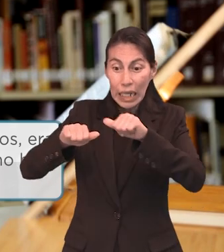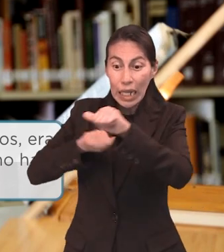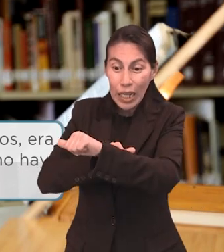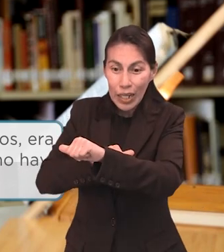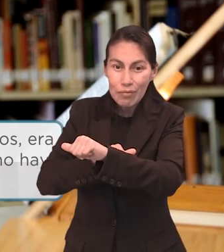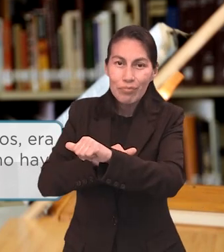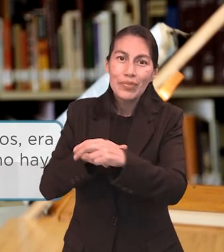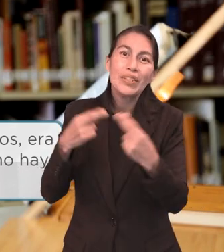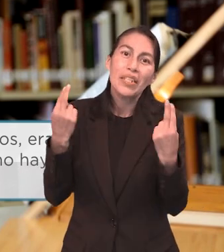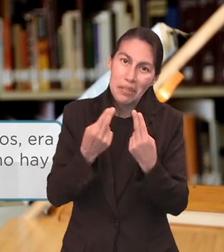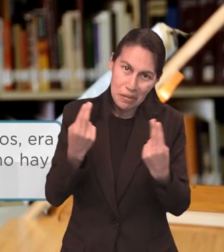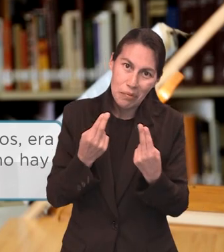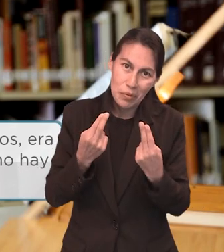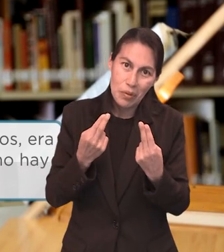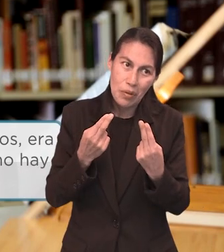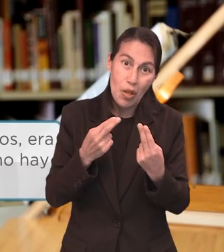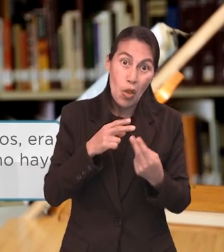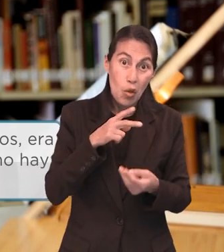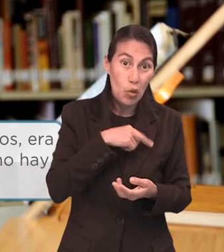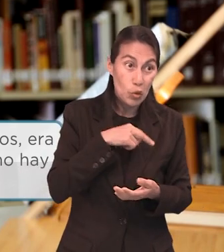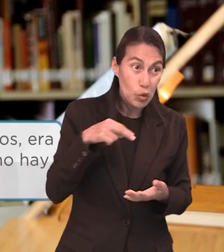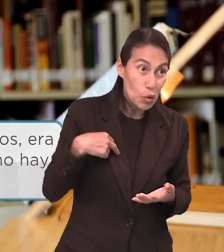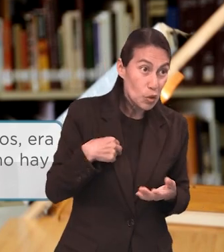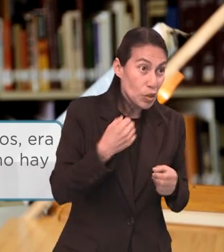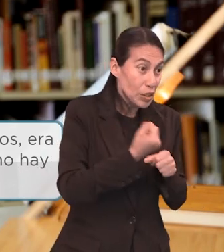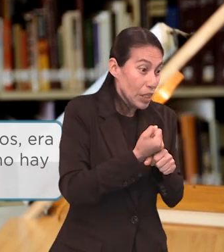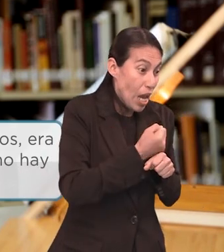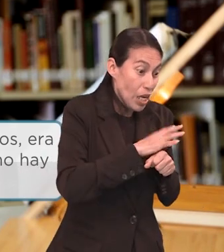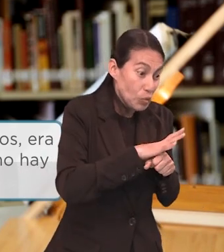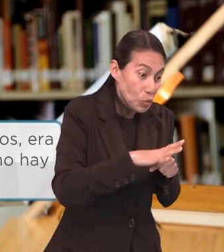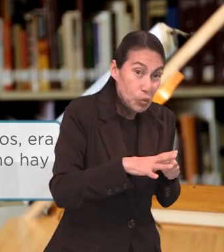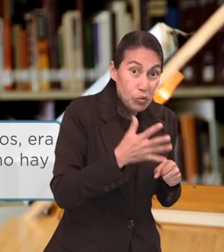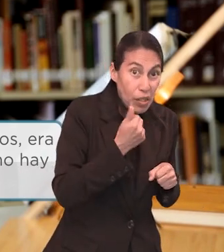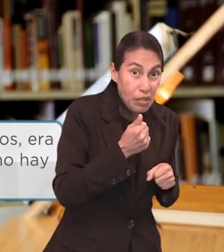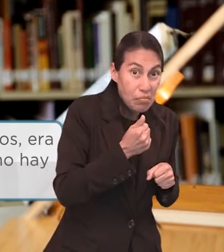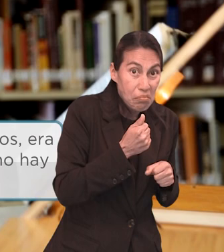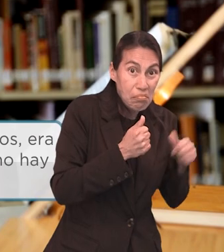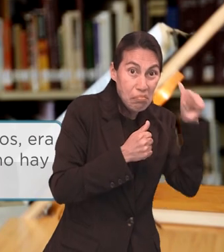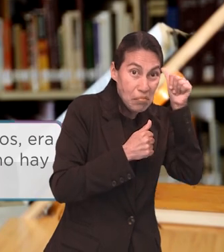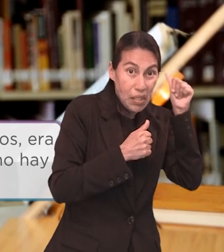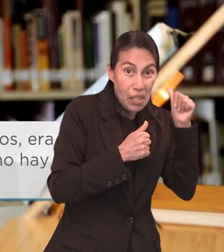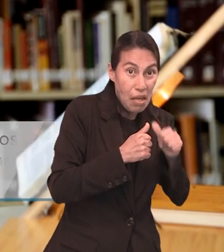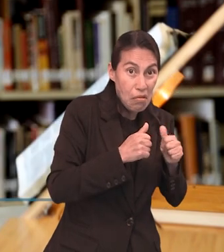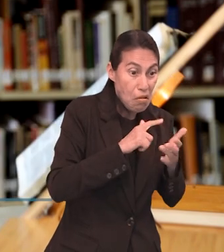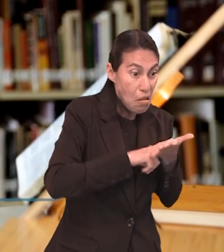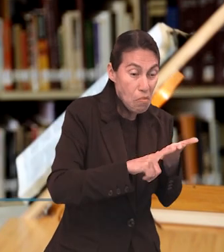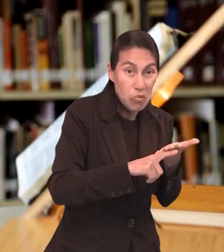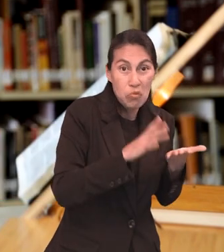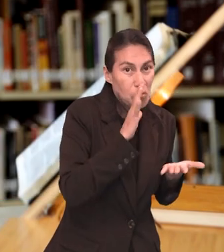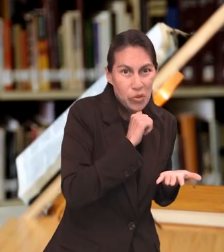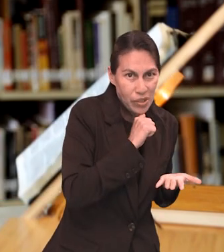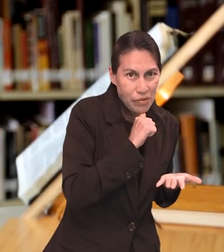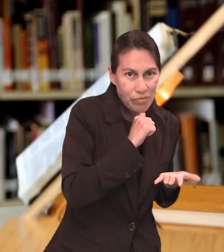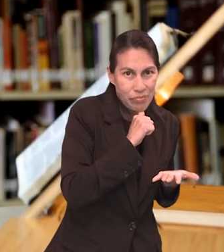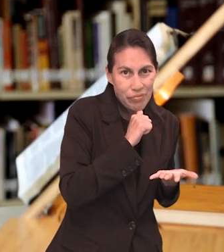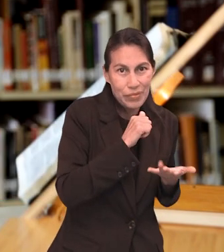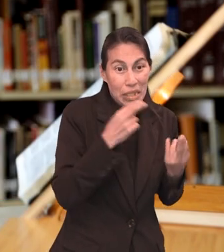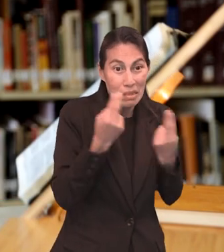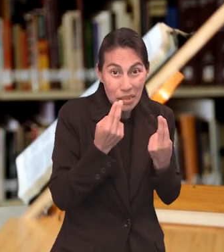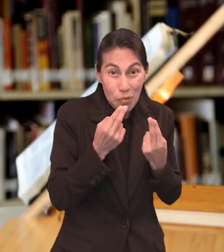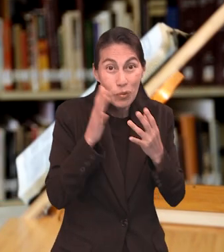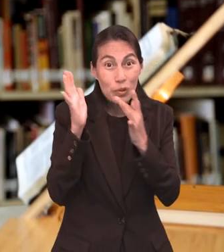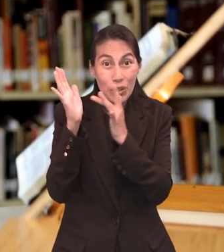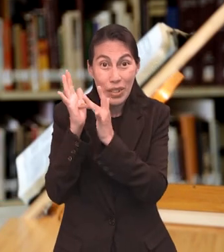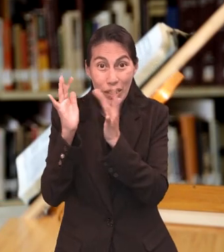necesaria para salvarnos porque sin derramamiento de sangre no hay perdón de pecados. Hebreos 9, 22